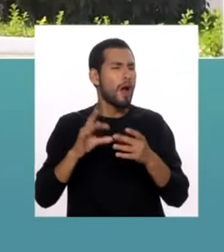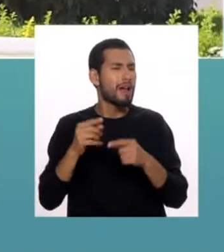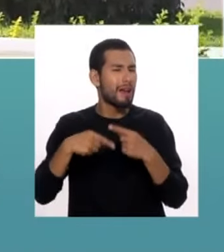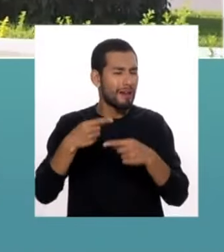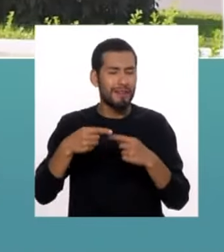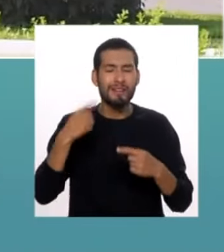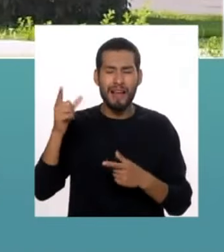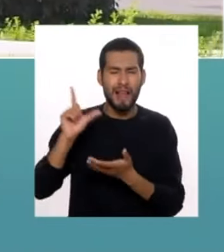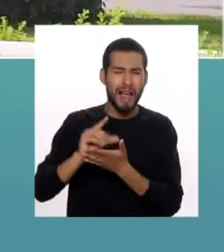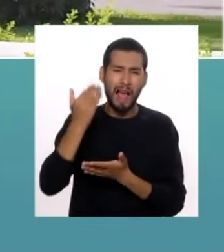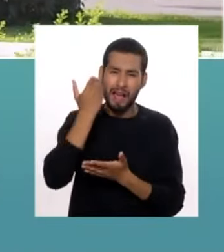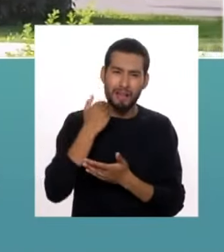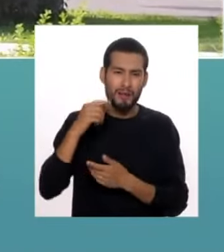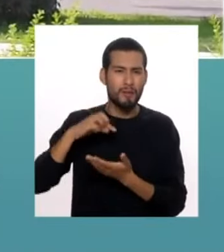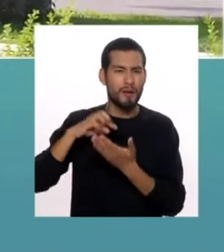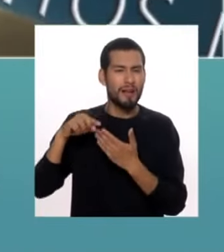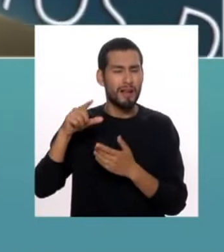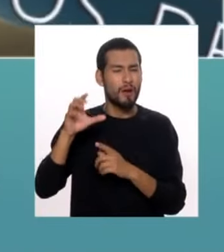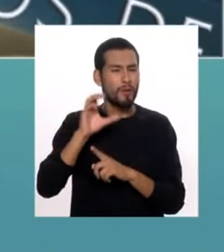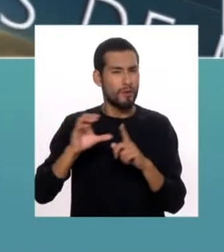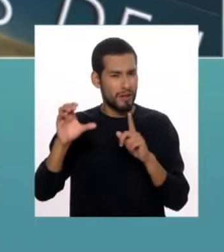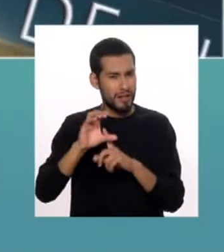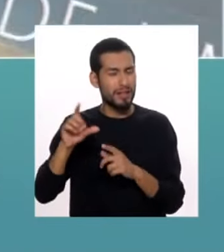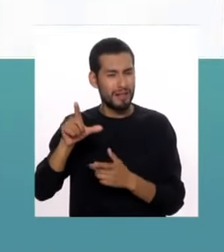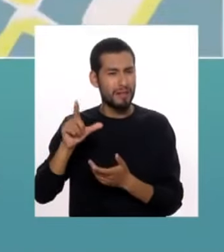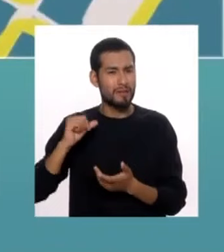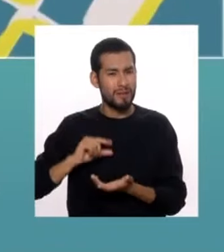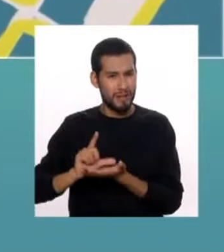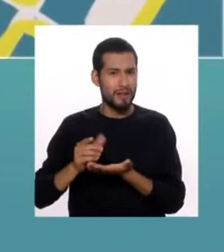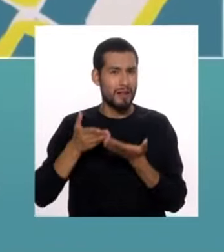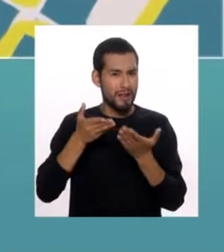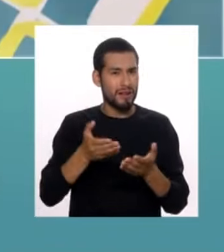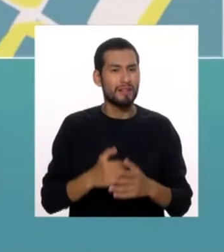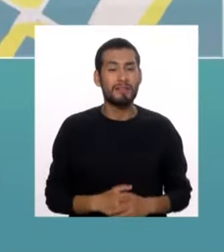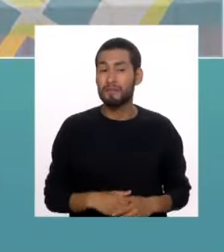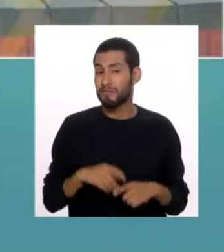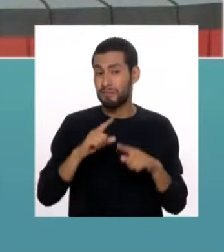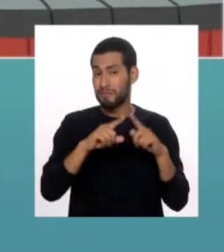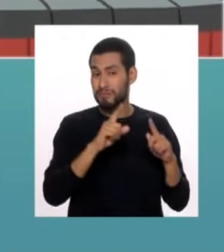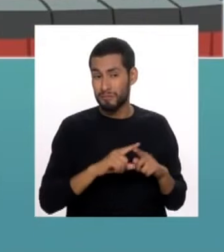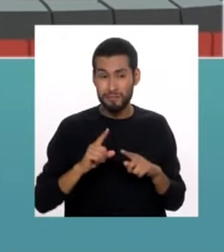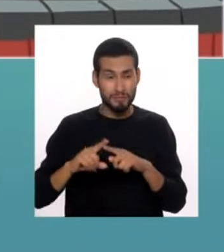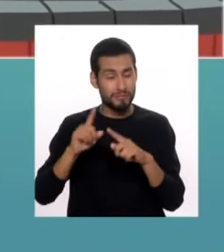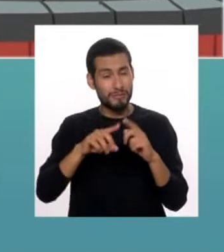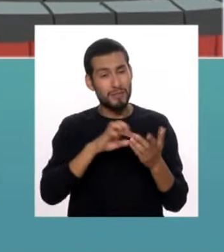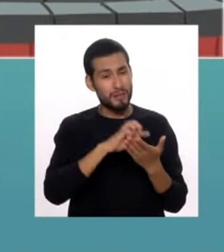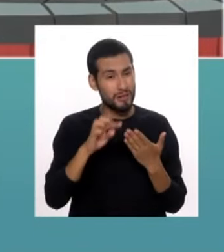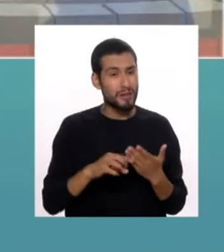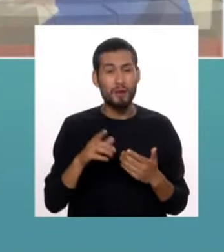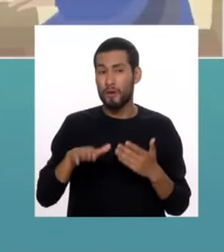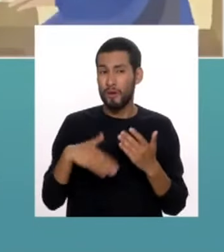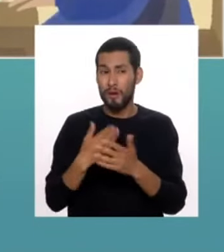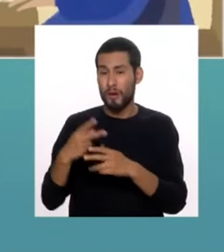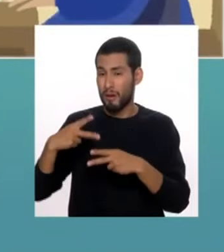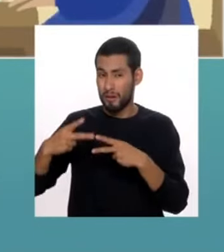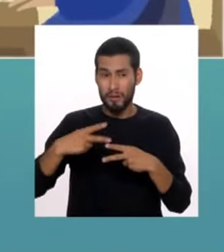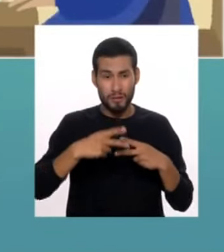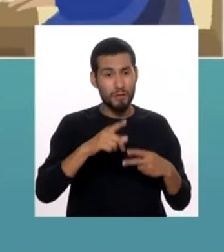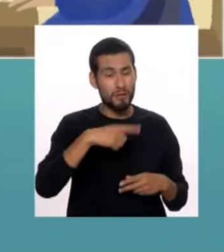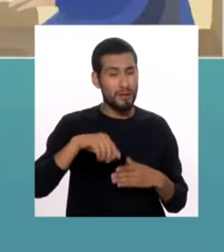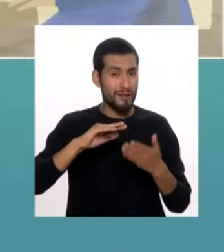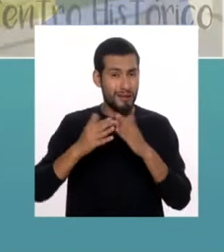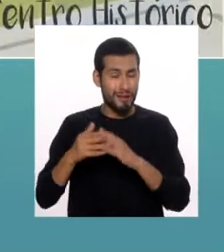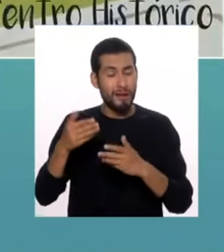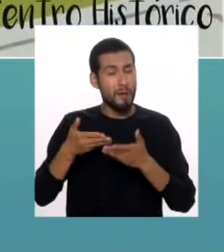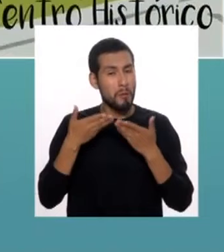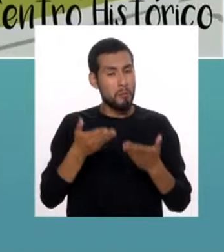por la Municipalidad de Lima en su programa cultural y entre otras actividades que todos los vecinos y los ciudadanos